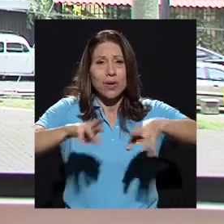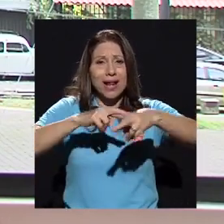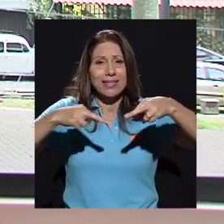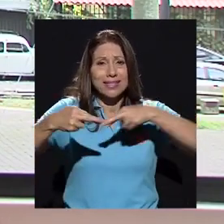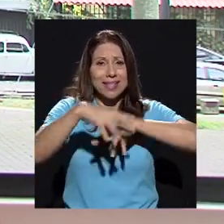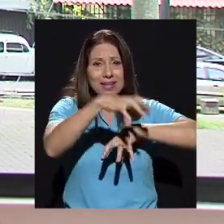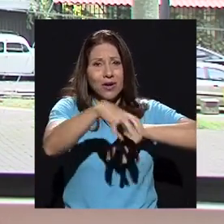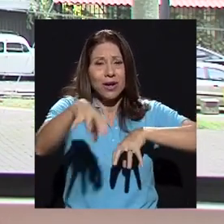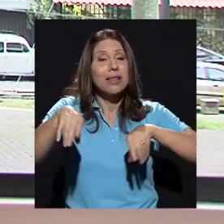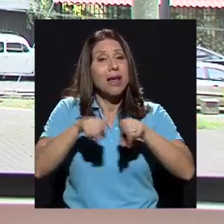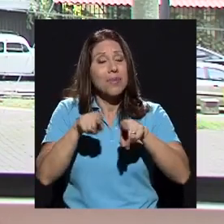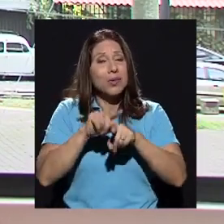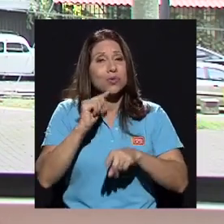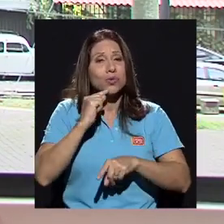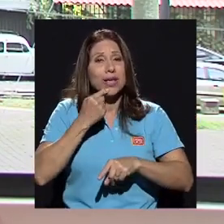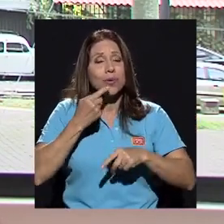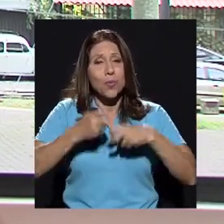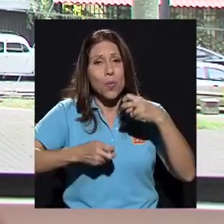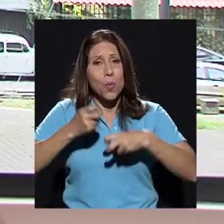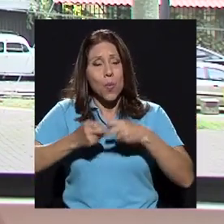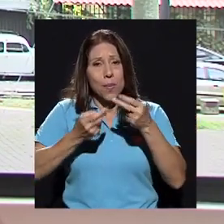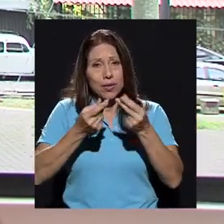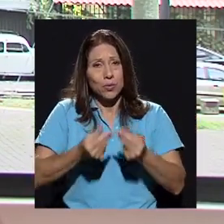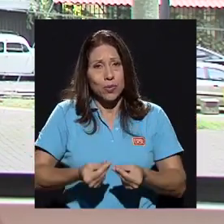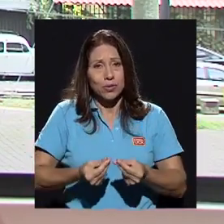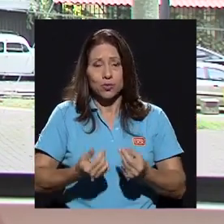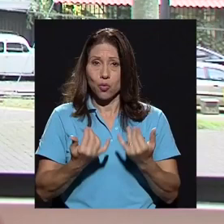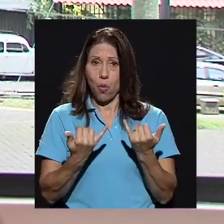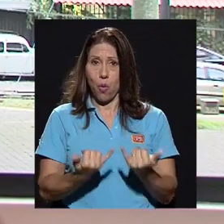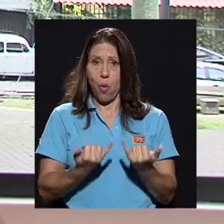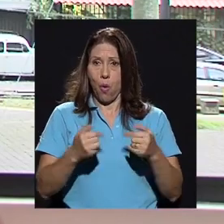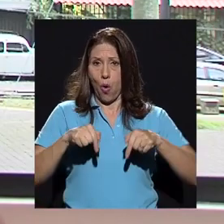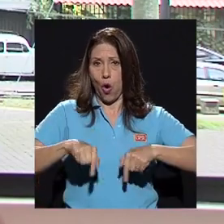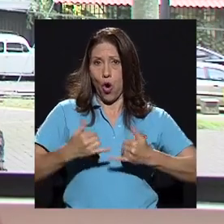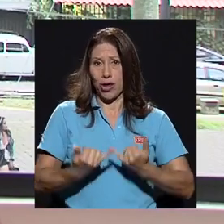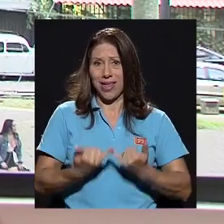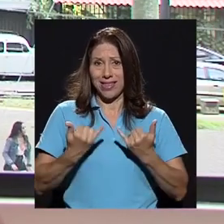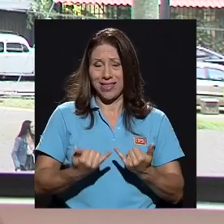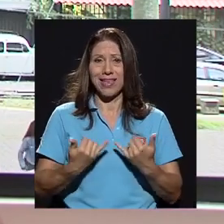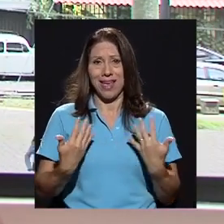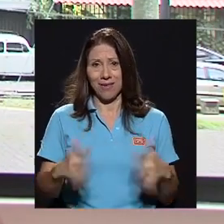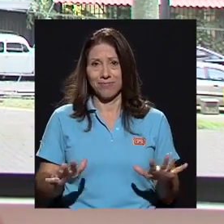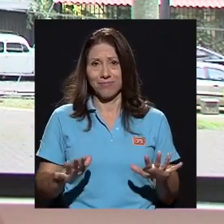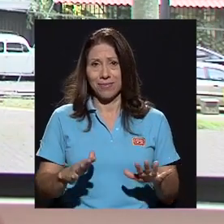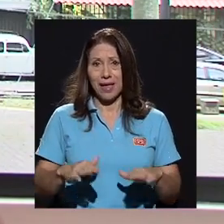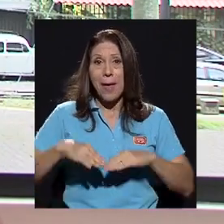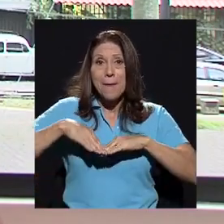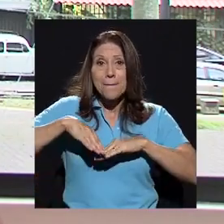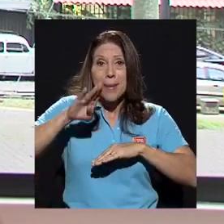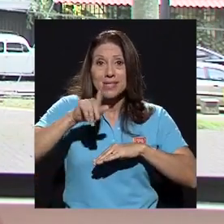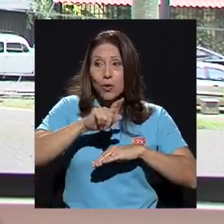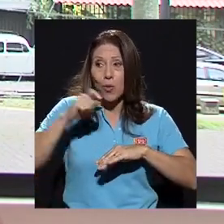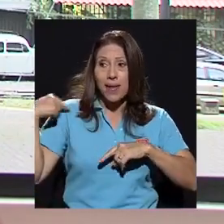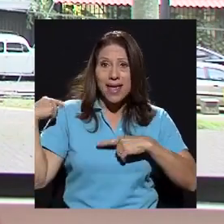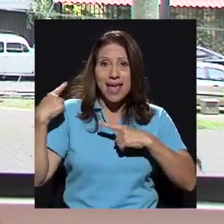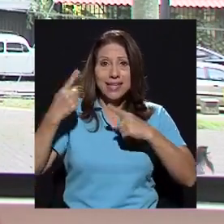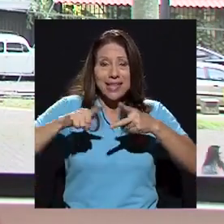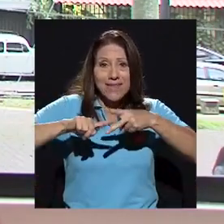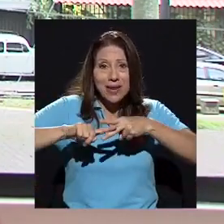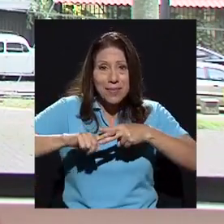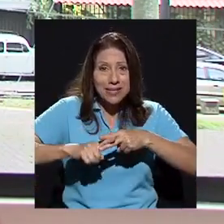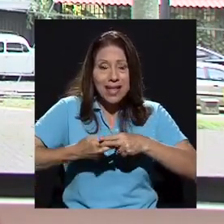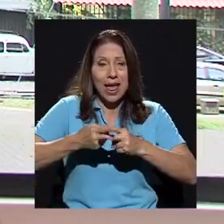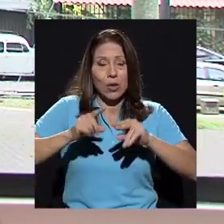serio problema también de presupuestos. Hoy, hoy en día, a más de un mes de haber empezado el ciclo electivo, todavía